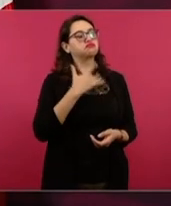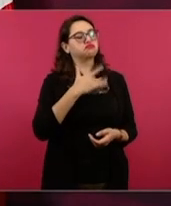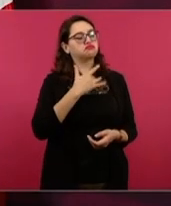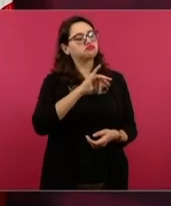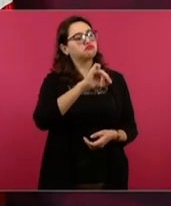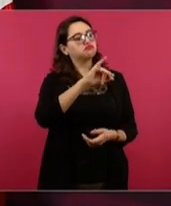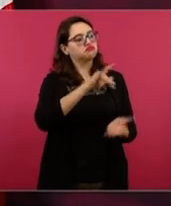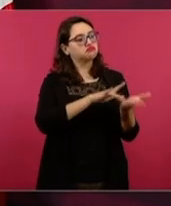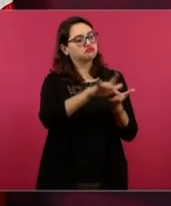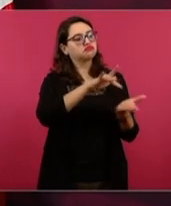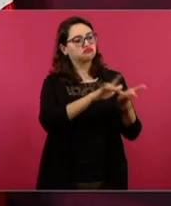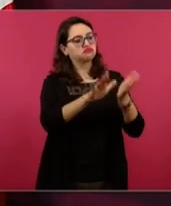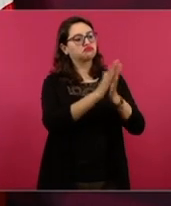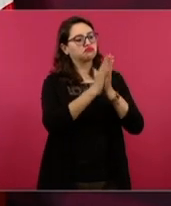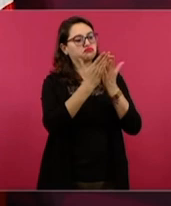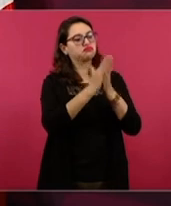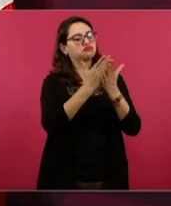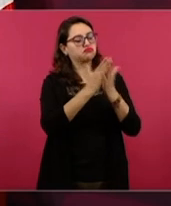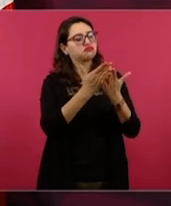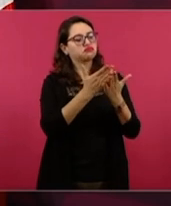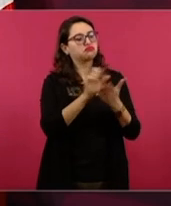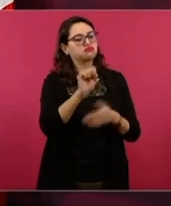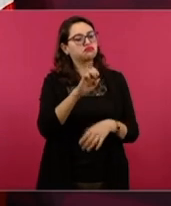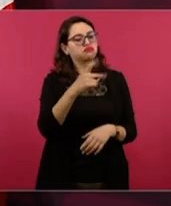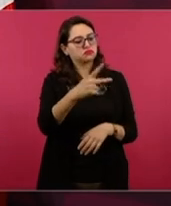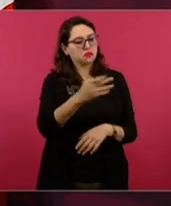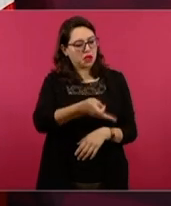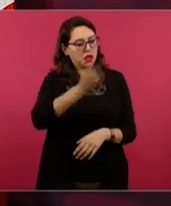sindical.